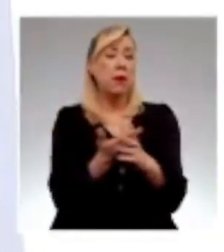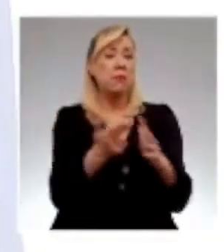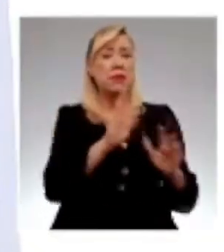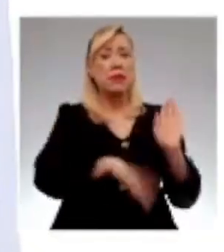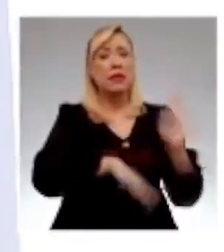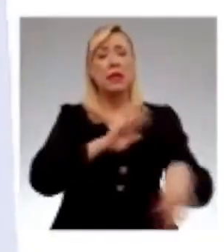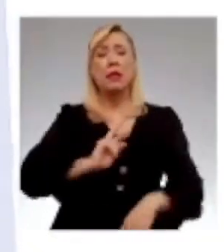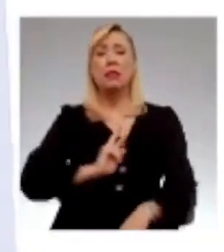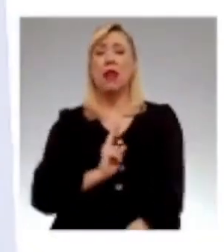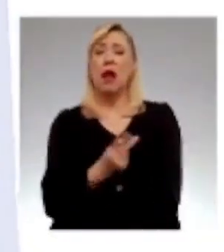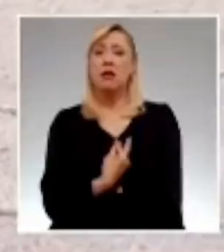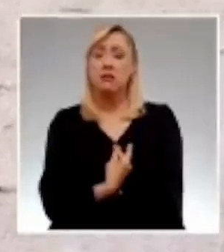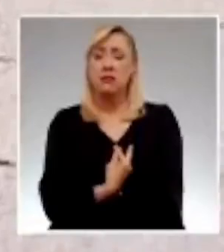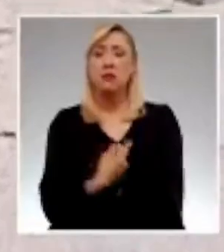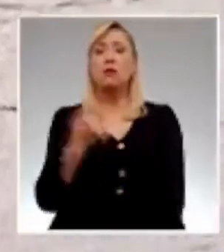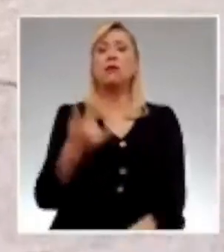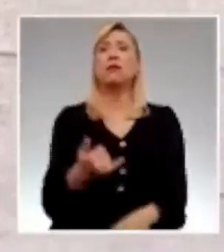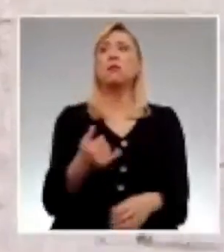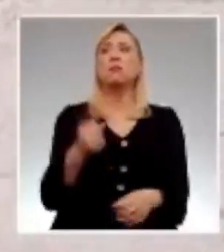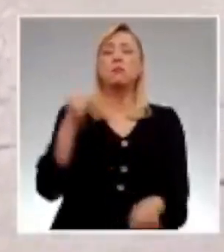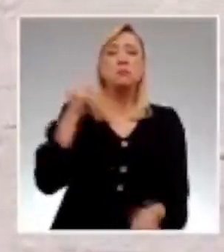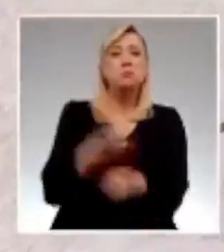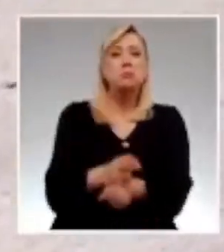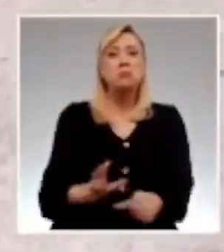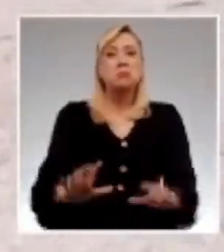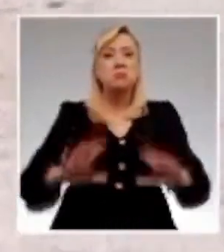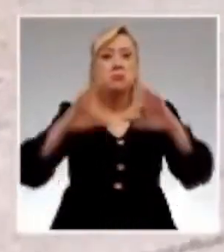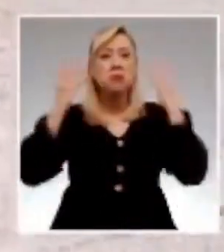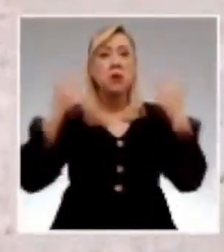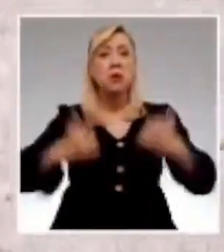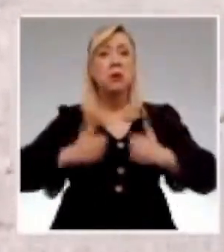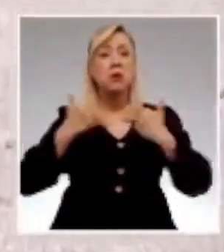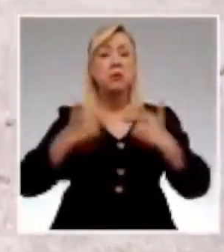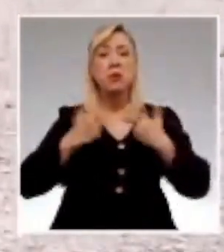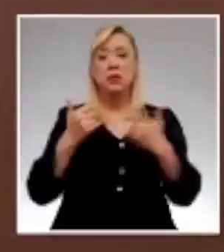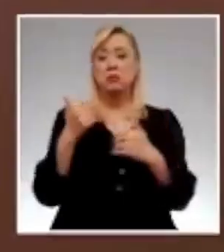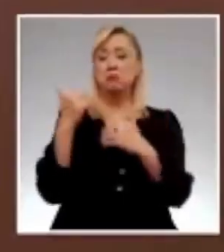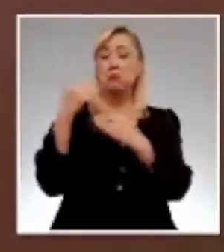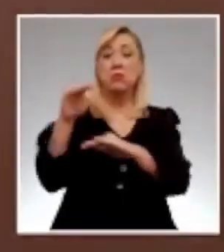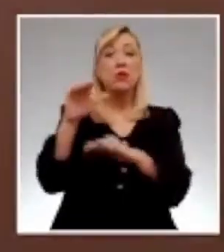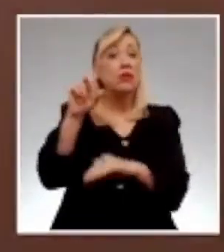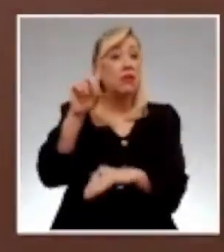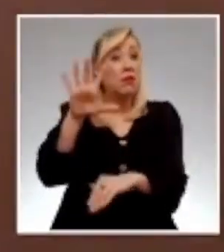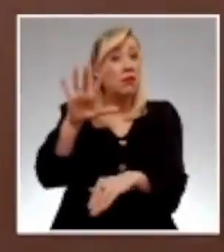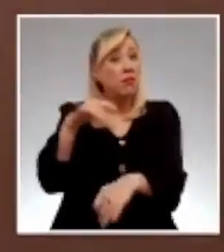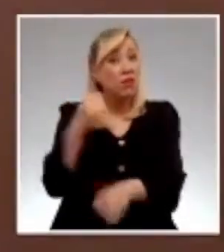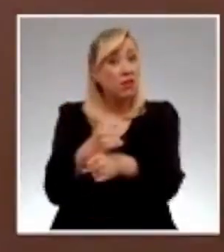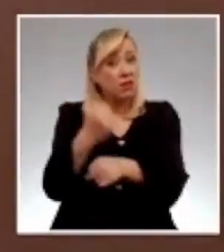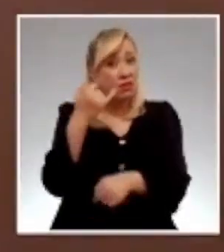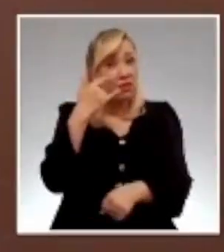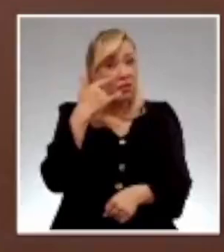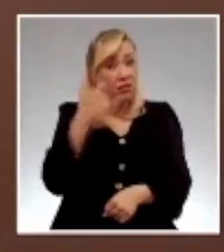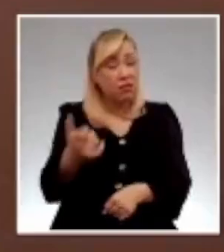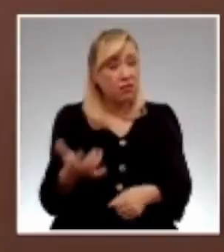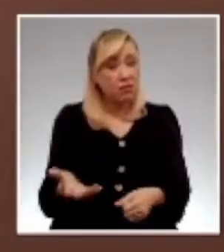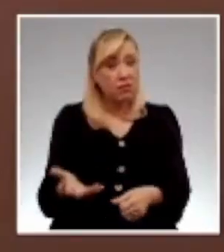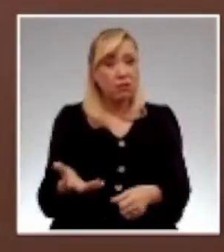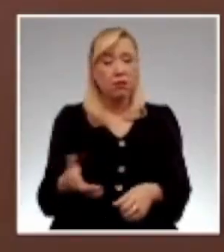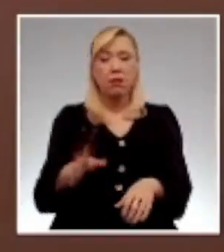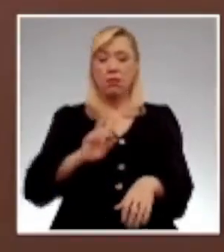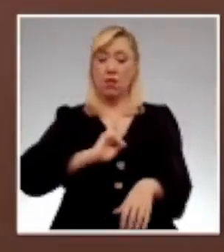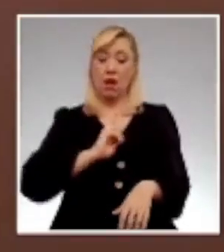muere prematuramente, pues su expectativa de vida es de 35 años. La tasa de desempleo trans para México es del